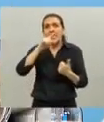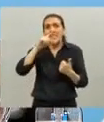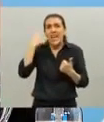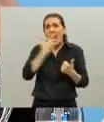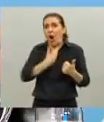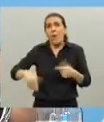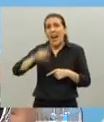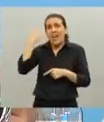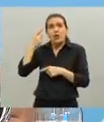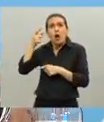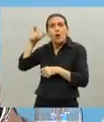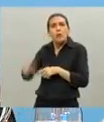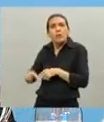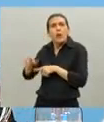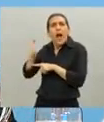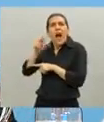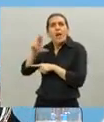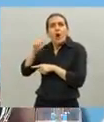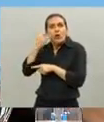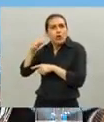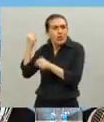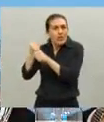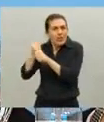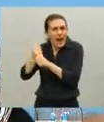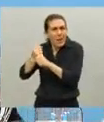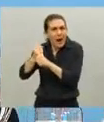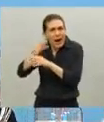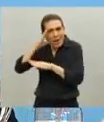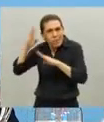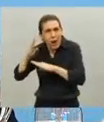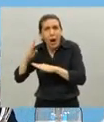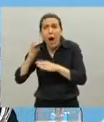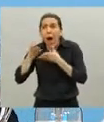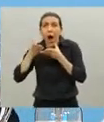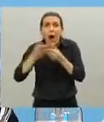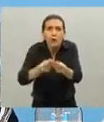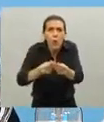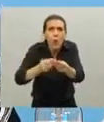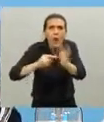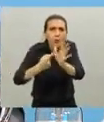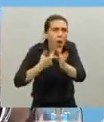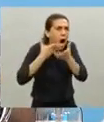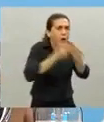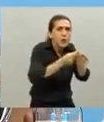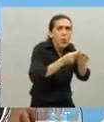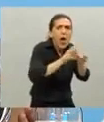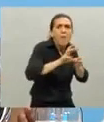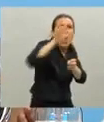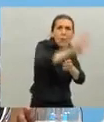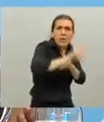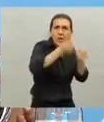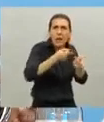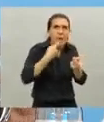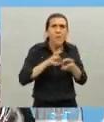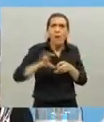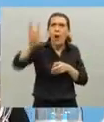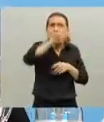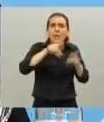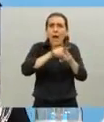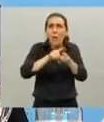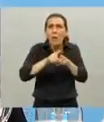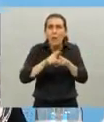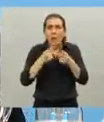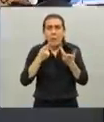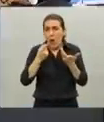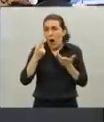Arroyo trabaja incansablemente ayuda a la provincia y ayuda a la ciudad y en cada provincia pasa lo mismo ayudan